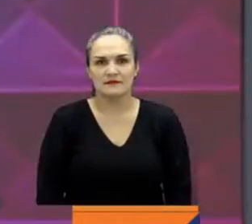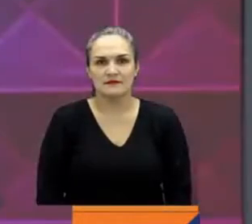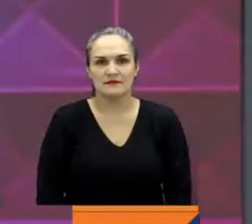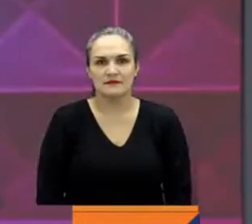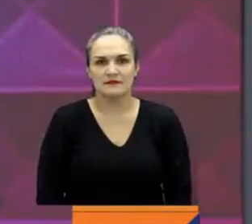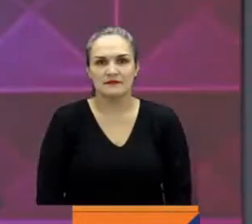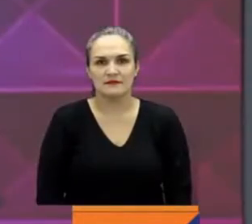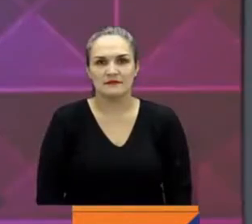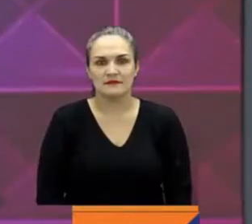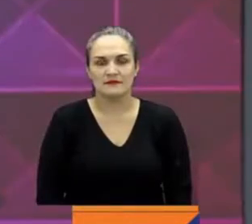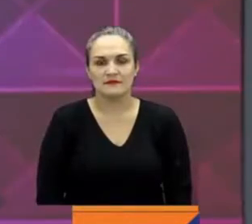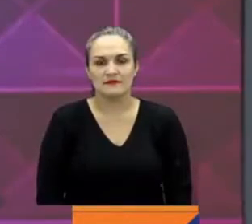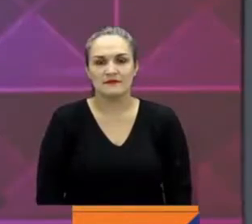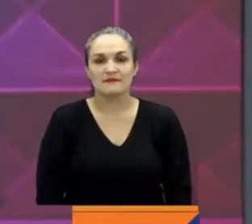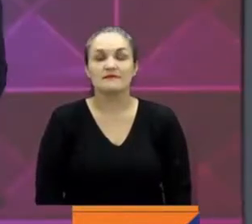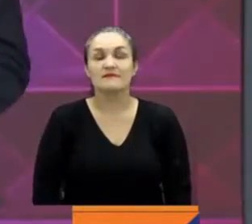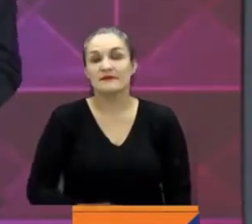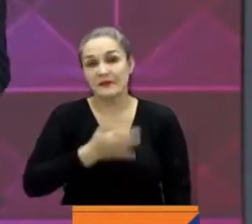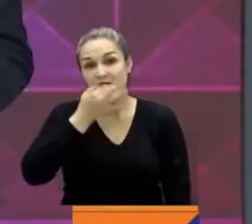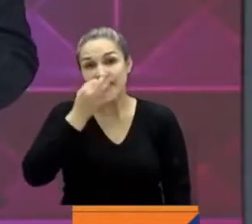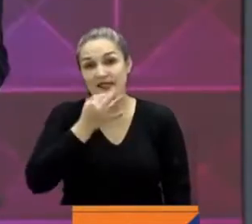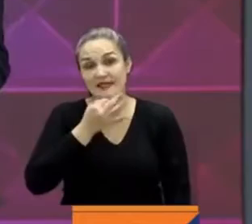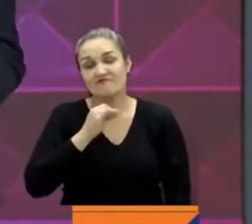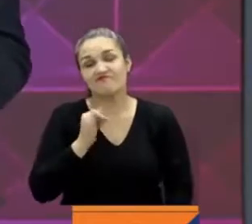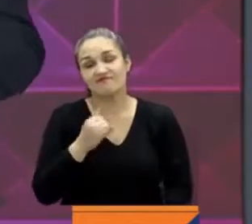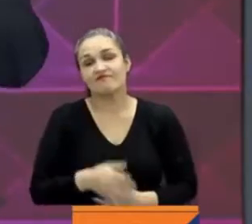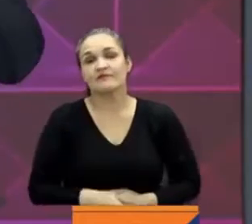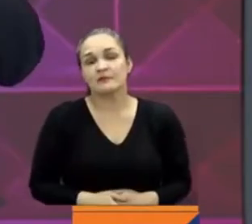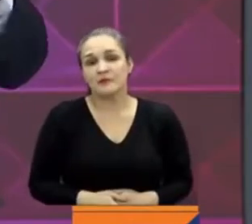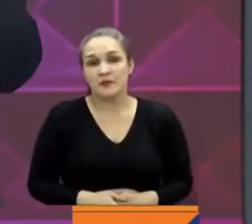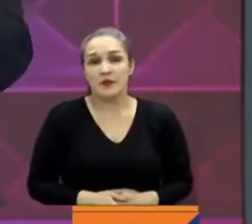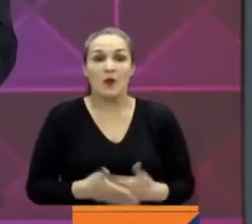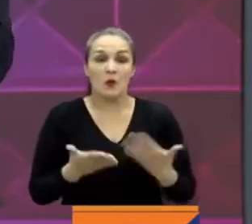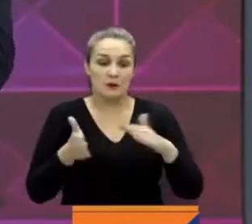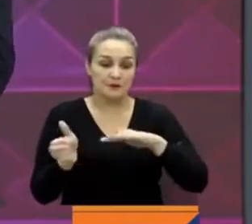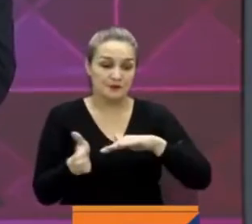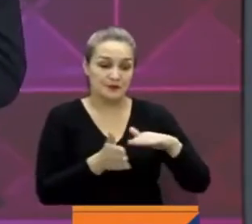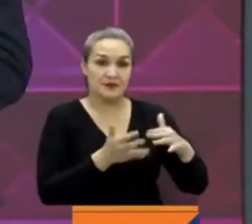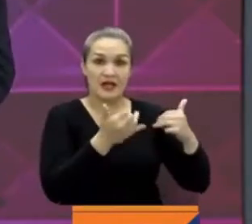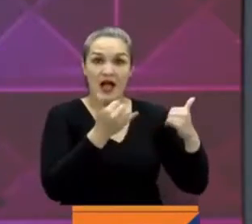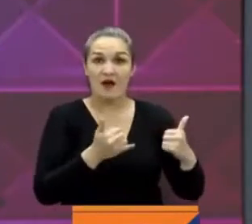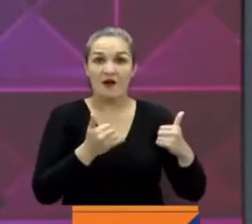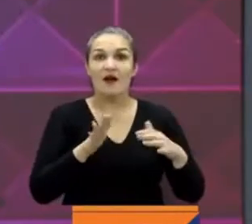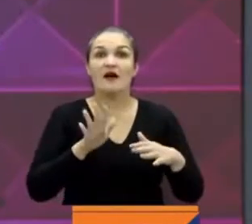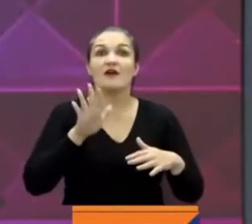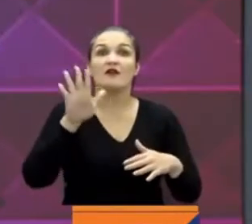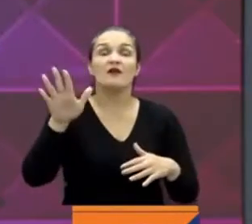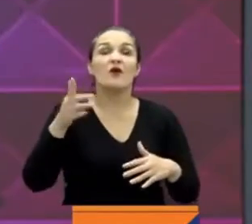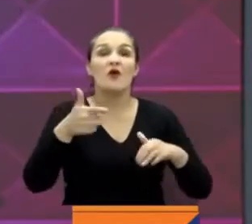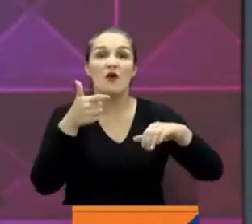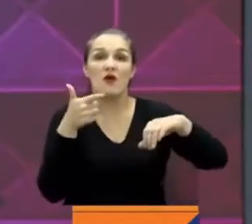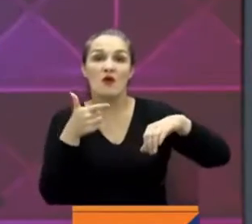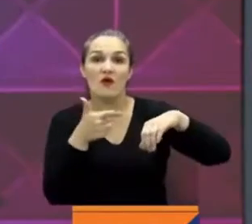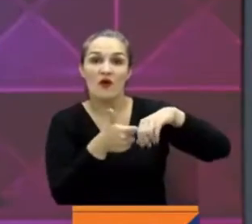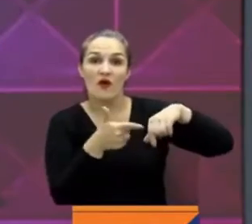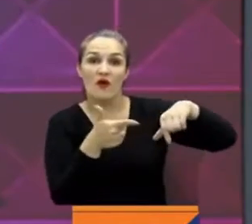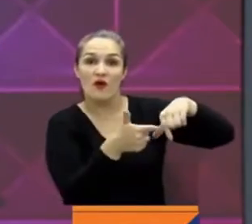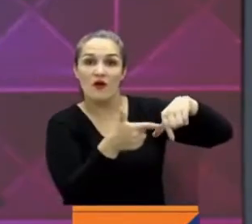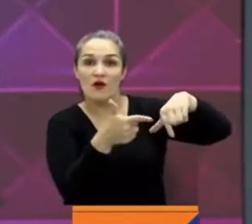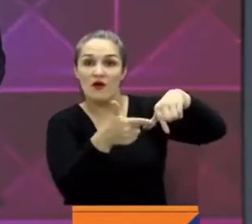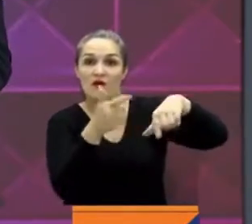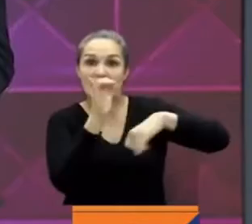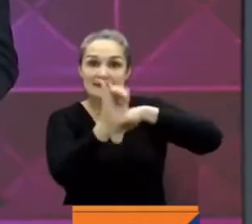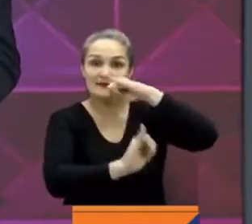¡Esa es la cruel realidad definitivamente! Bueno, vámonos de tour en este momento, sí, de tour de festival de goles, de los nuestros a nivel